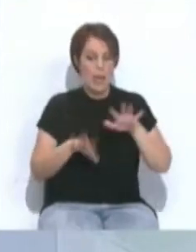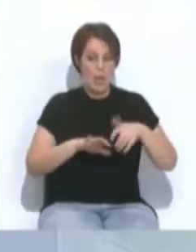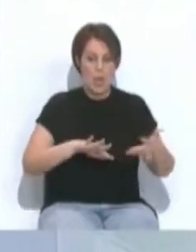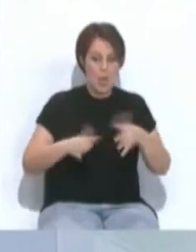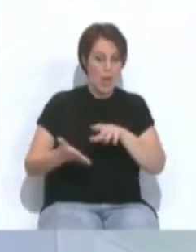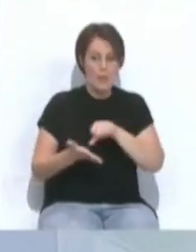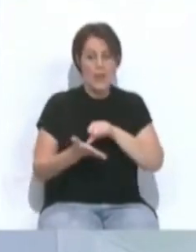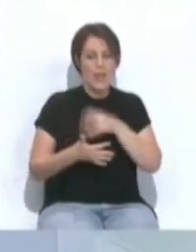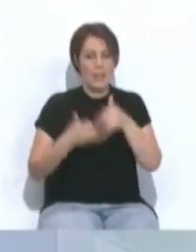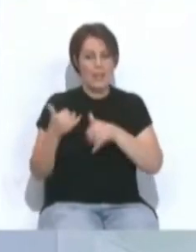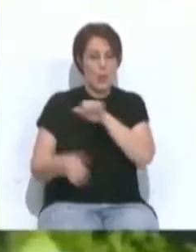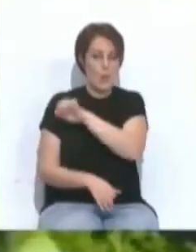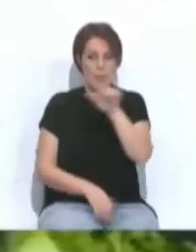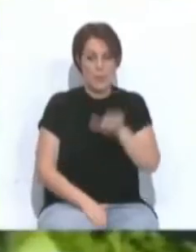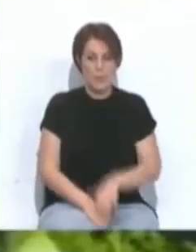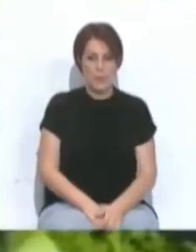ciclista europea.